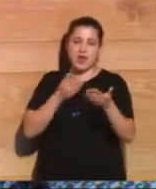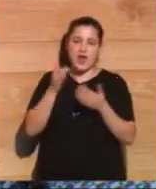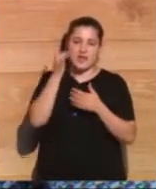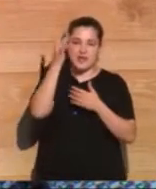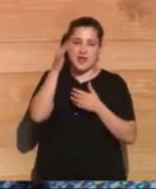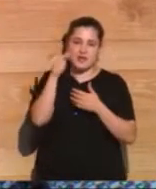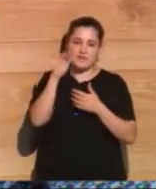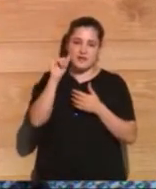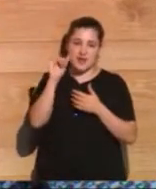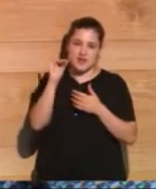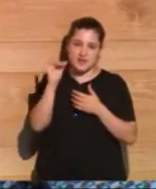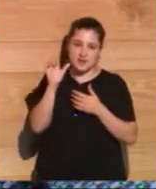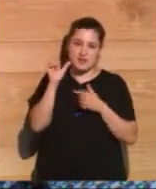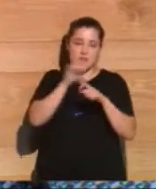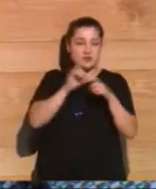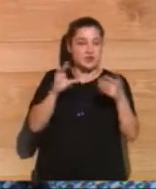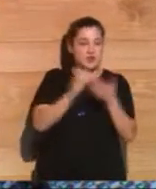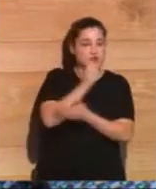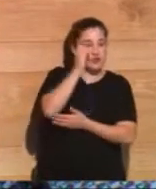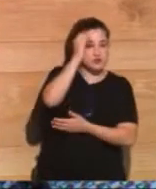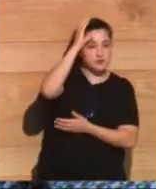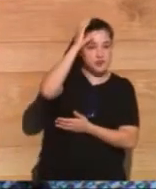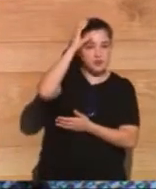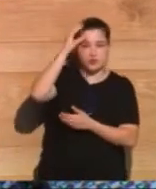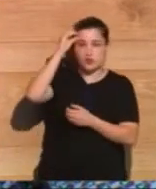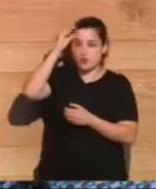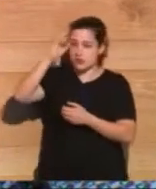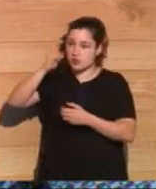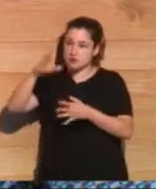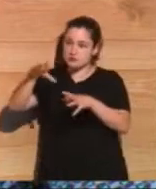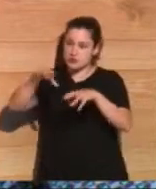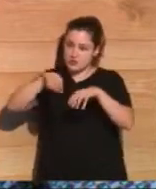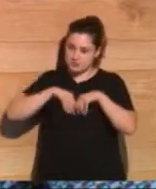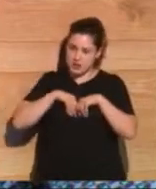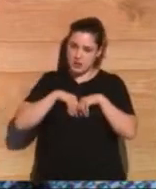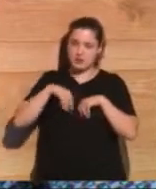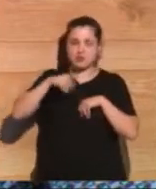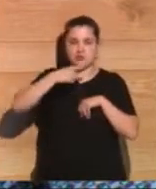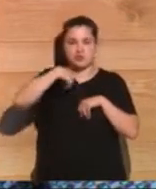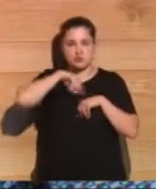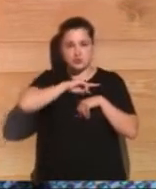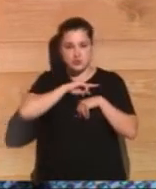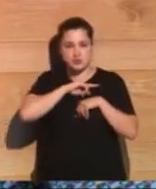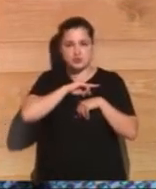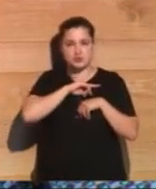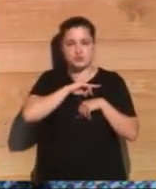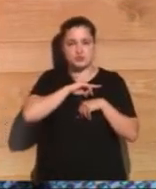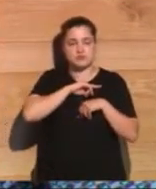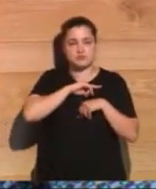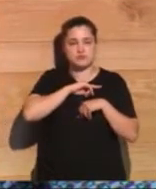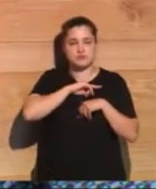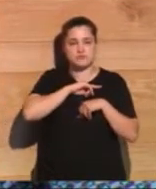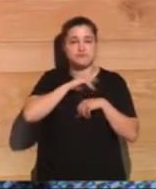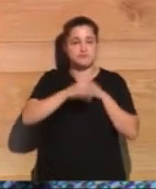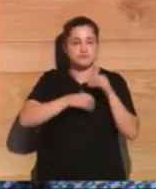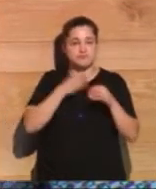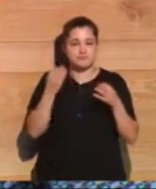todo el mundo tiene conocimiento, hemos de aceptar el conocimiento del otro, hemos de ser capaces, digamos, de